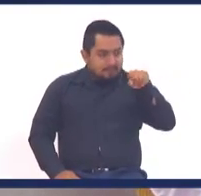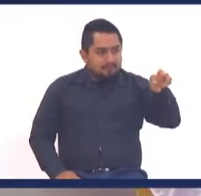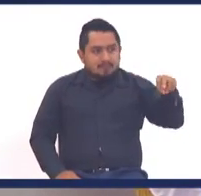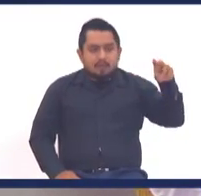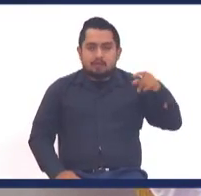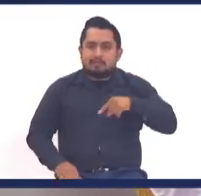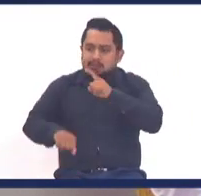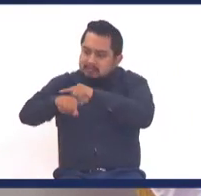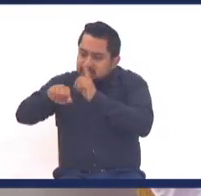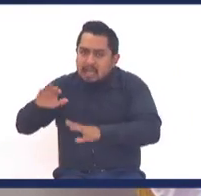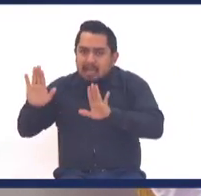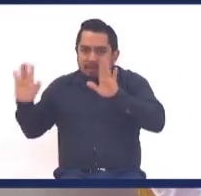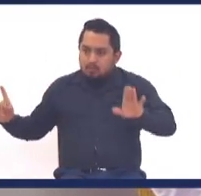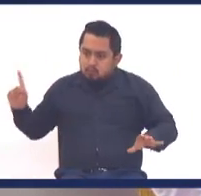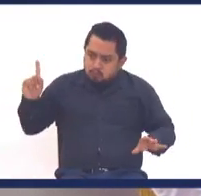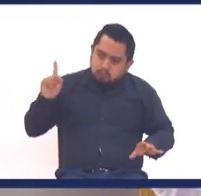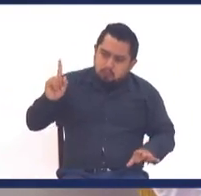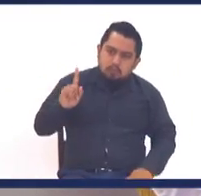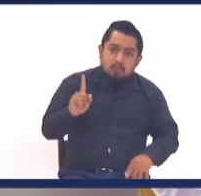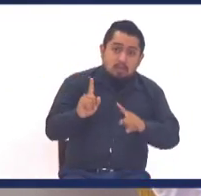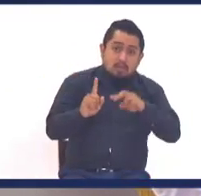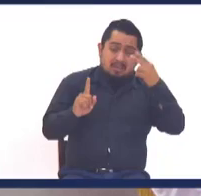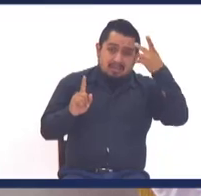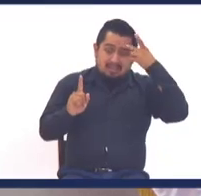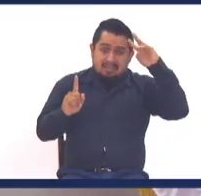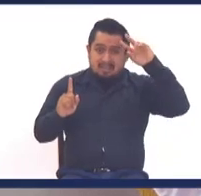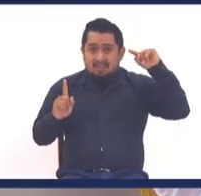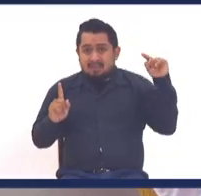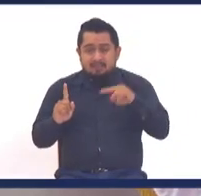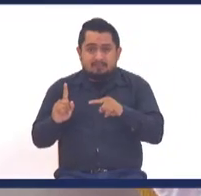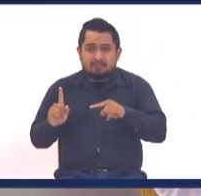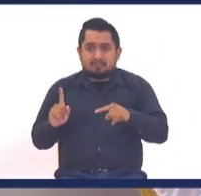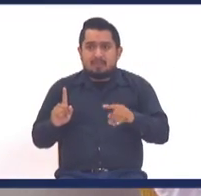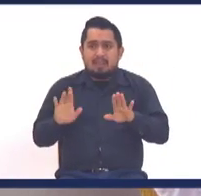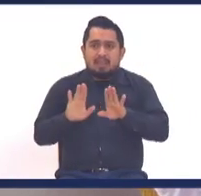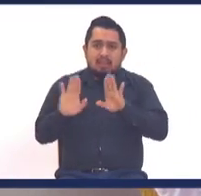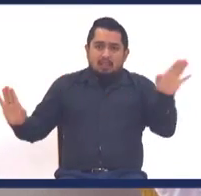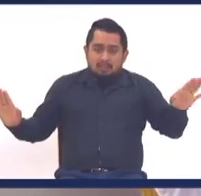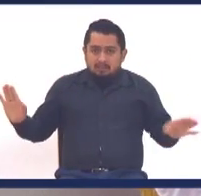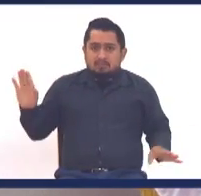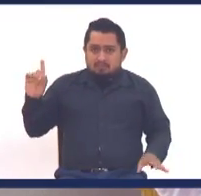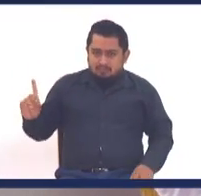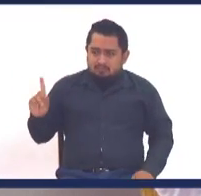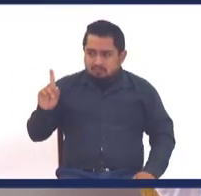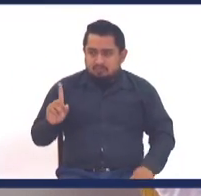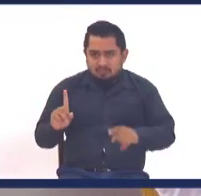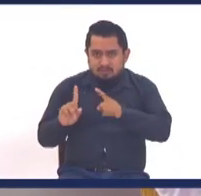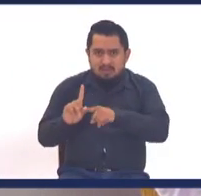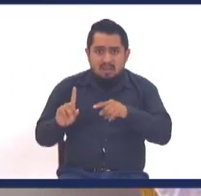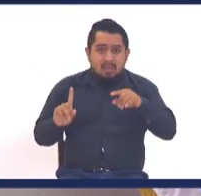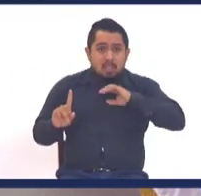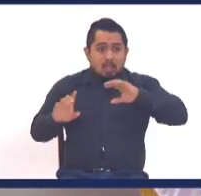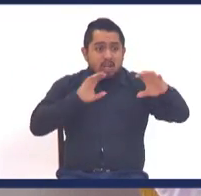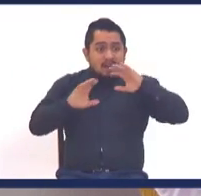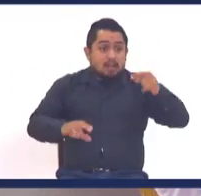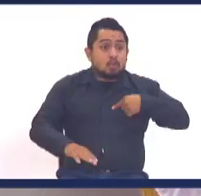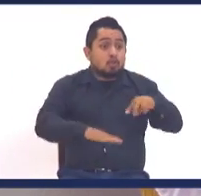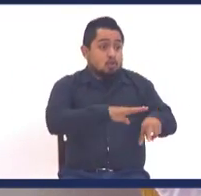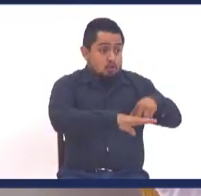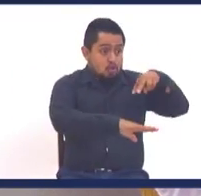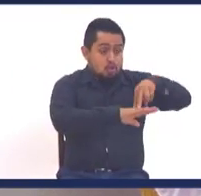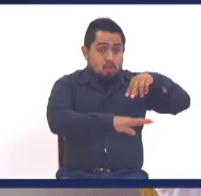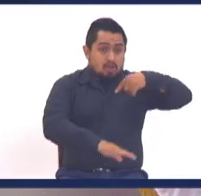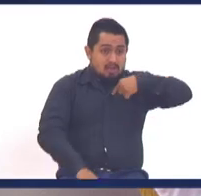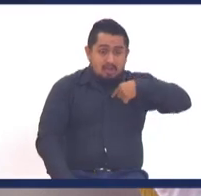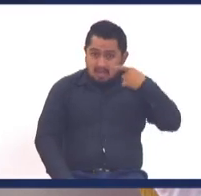tardó, que llegó tarde, que una hermana se no, pero no. La narrativa es que cuando Jesús está comunicando que Él es la resurrección,